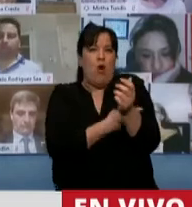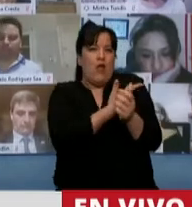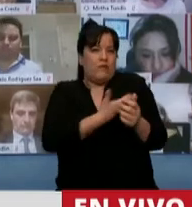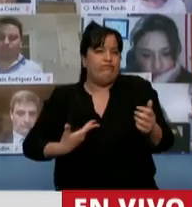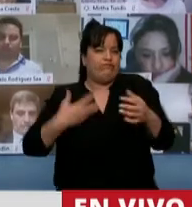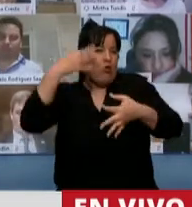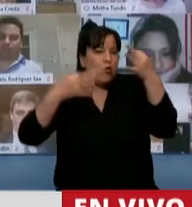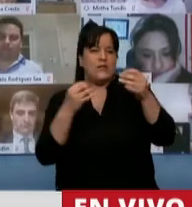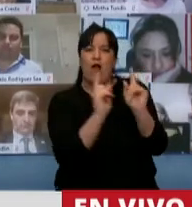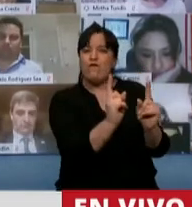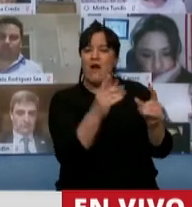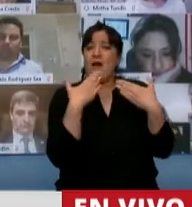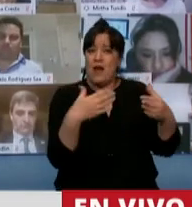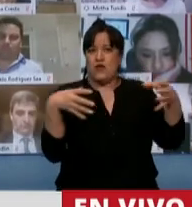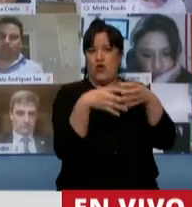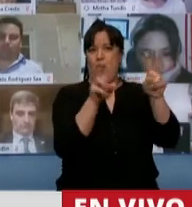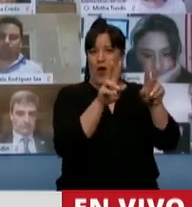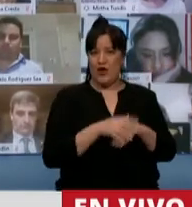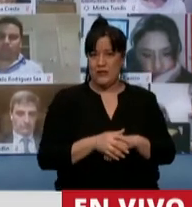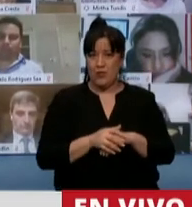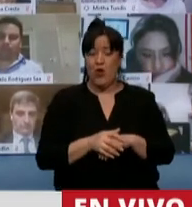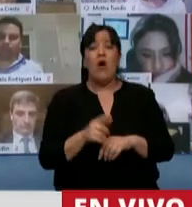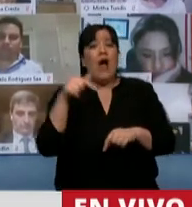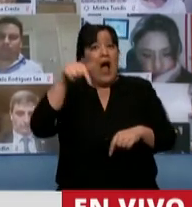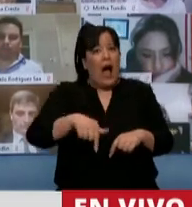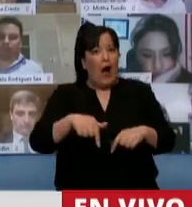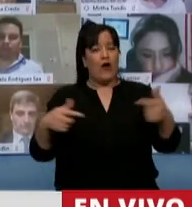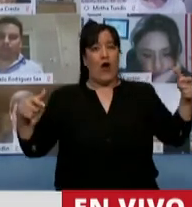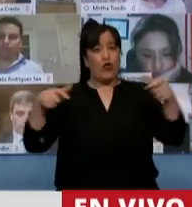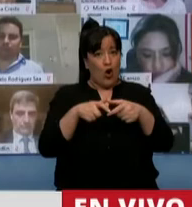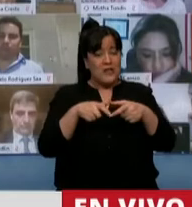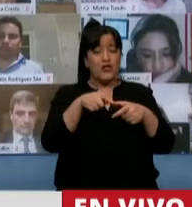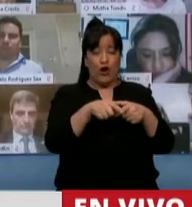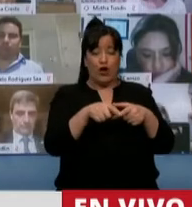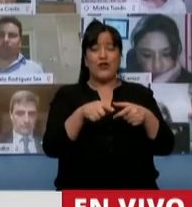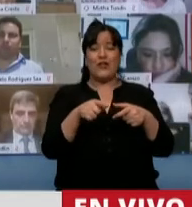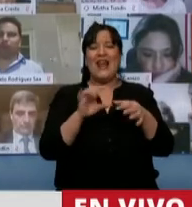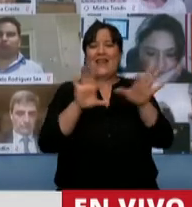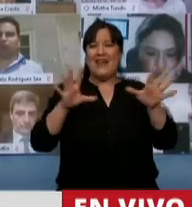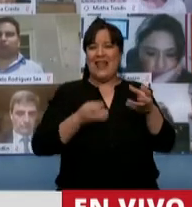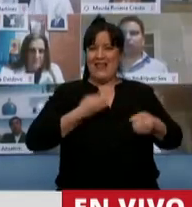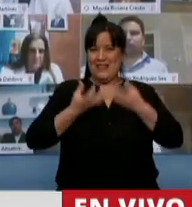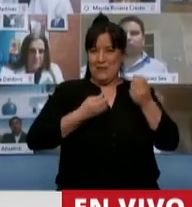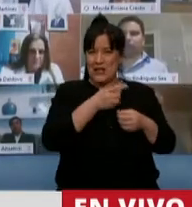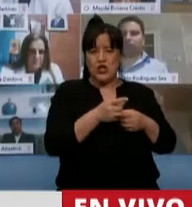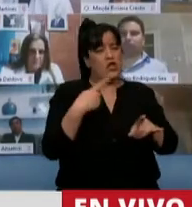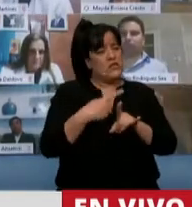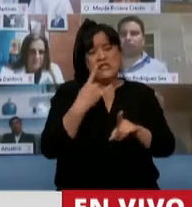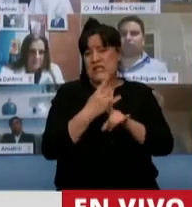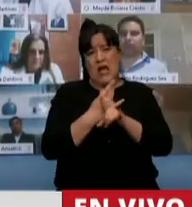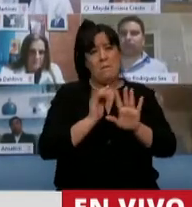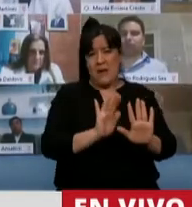juntos por el cambio es querer hacer, nosotros en la Comisión de Libertad de Expresión lo vivimos permanentemente esto,